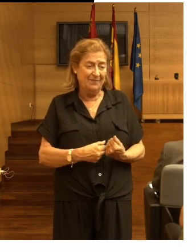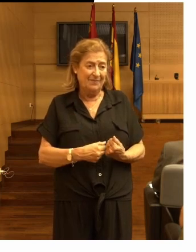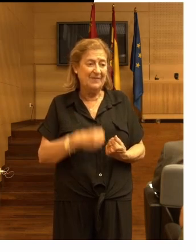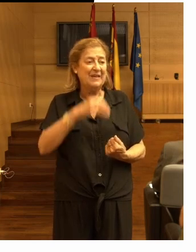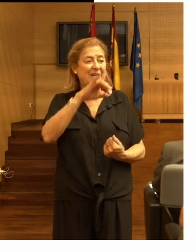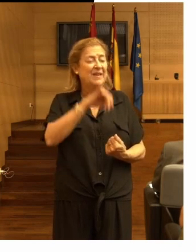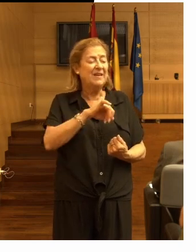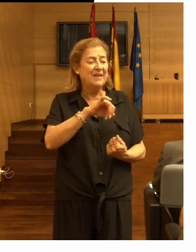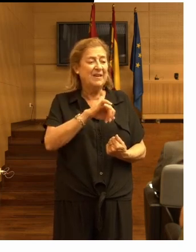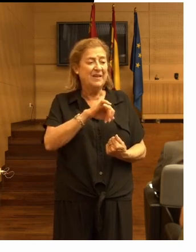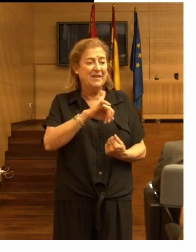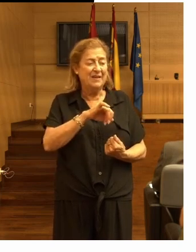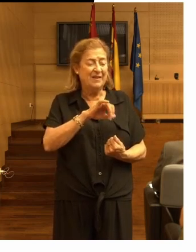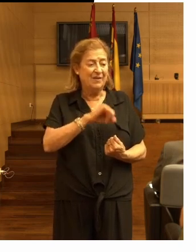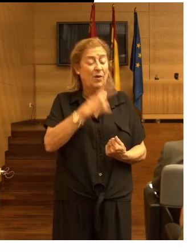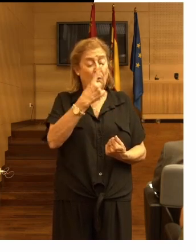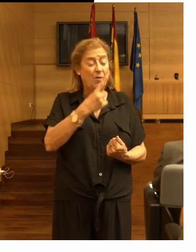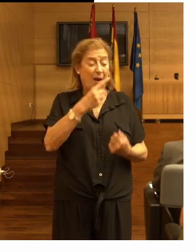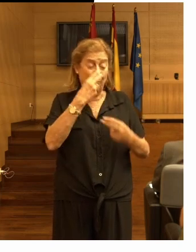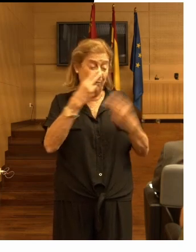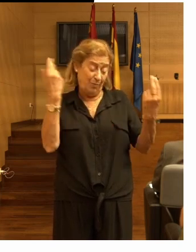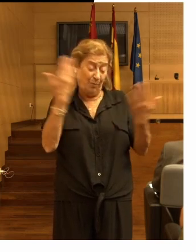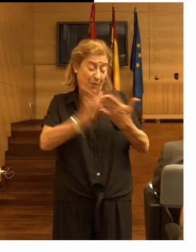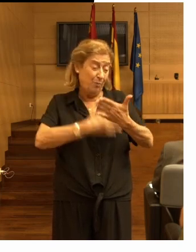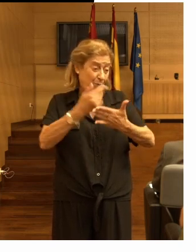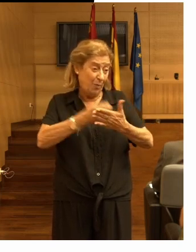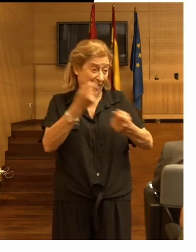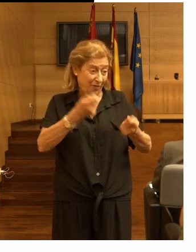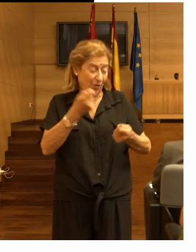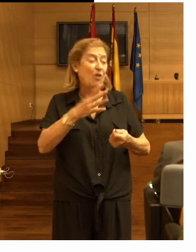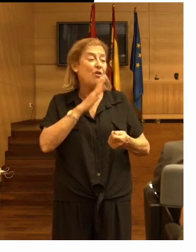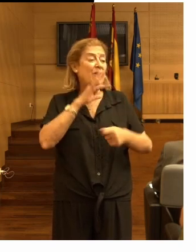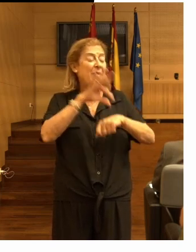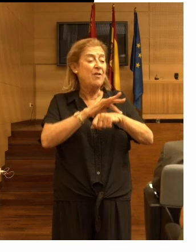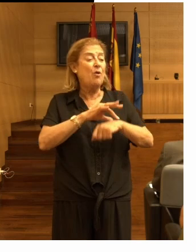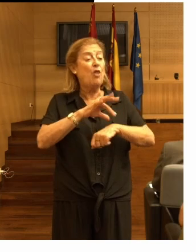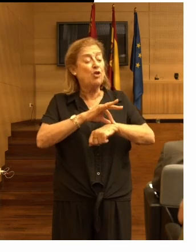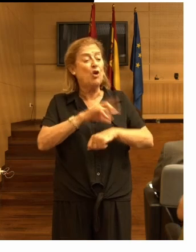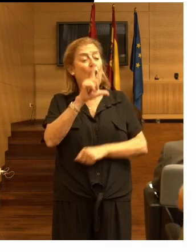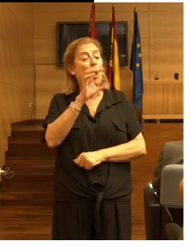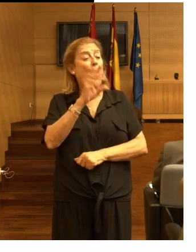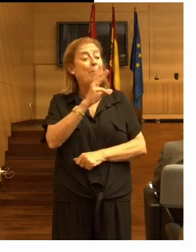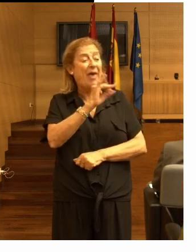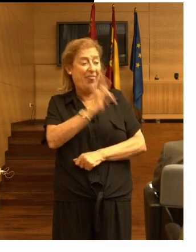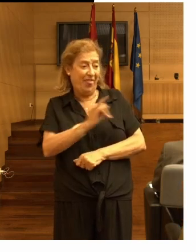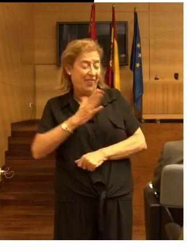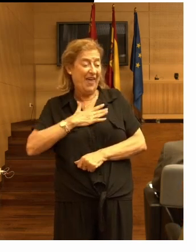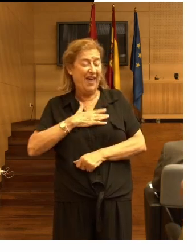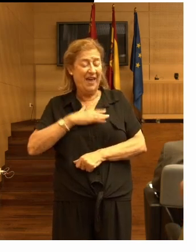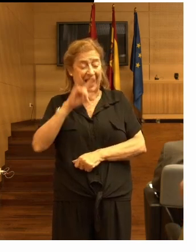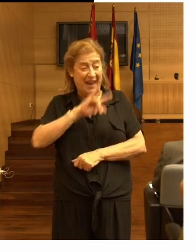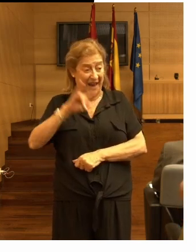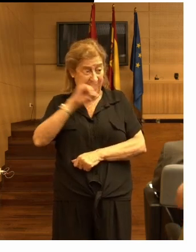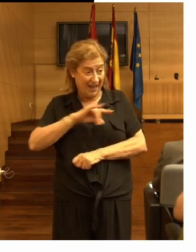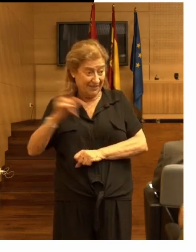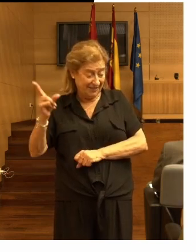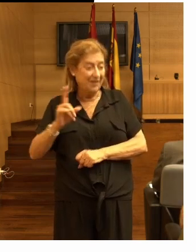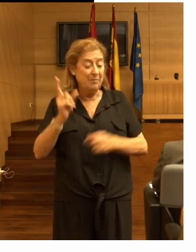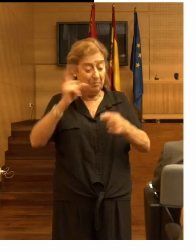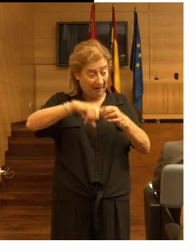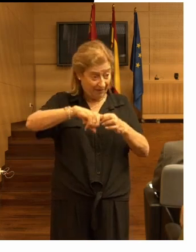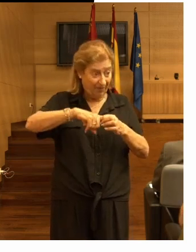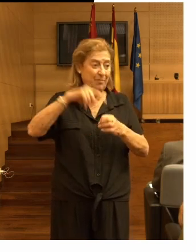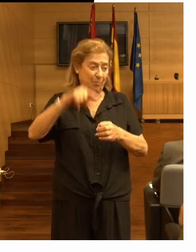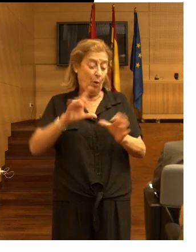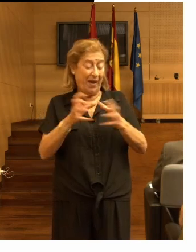era una publicación entre la que estaba el doctor López de las Canarias que participó